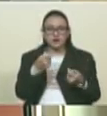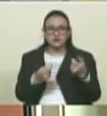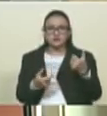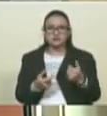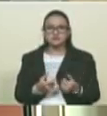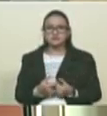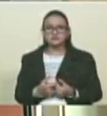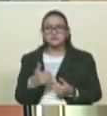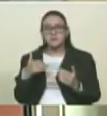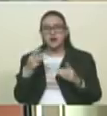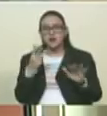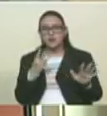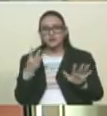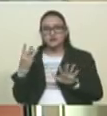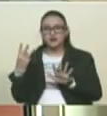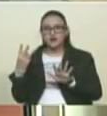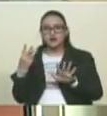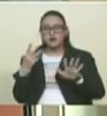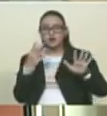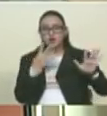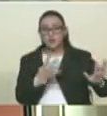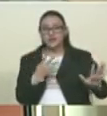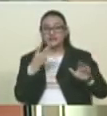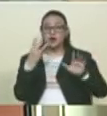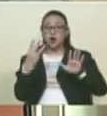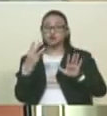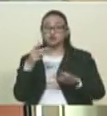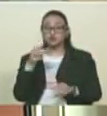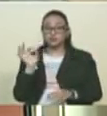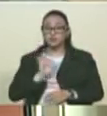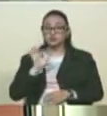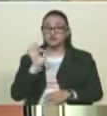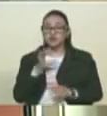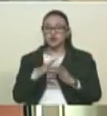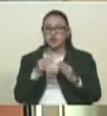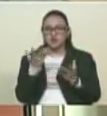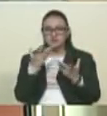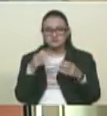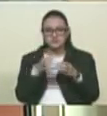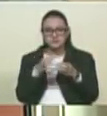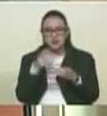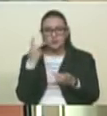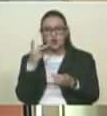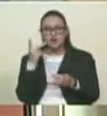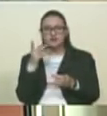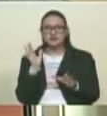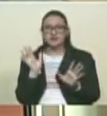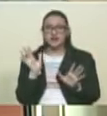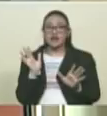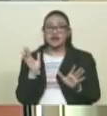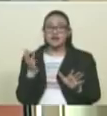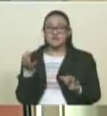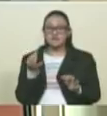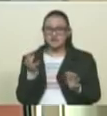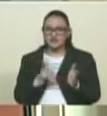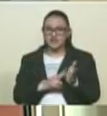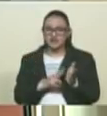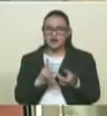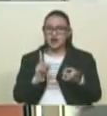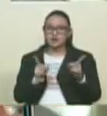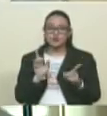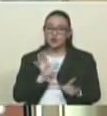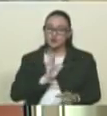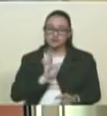Más del 98% de todas las organizaciones políticas verdaderas. Hay algunas cosas, algunas entes que no son